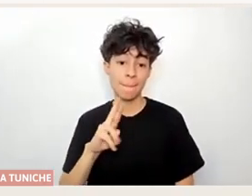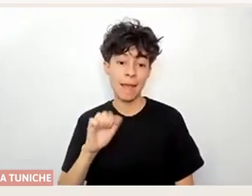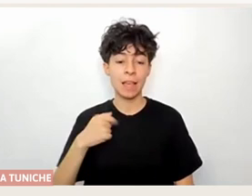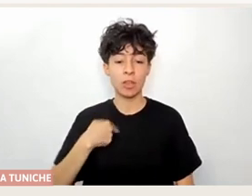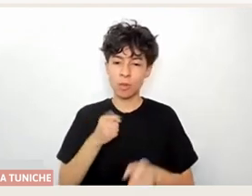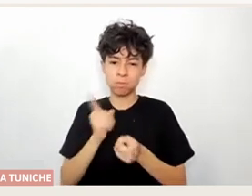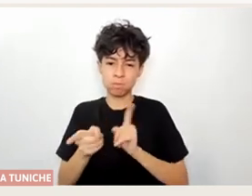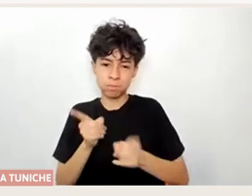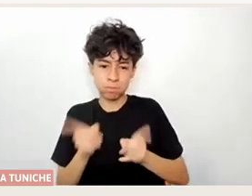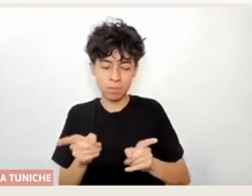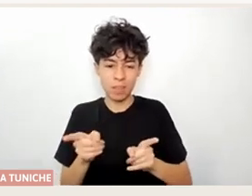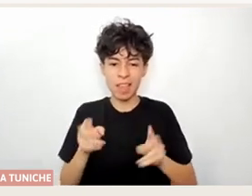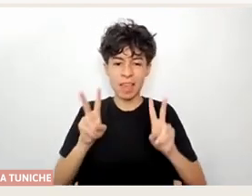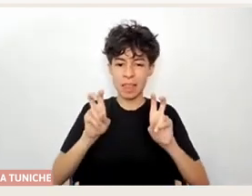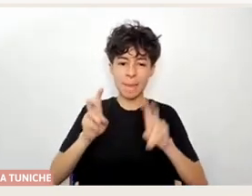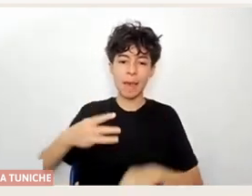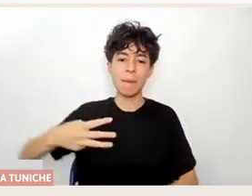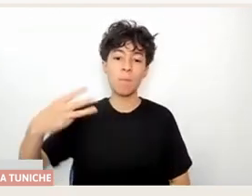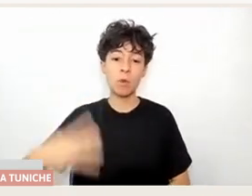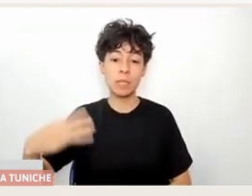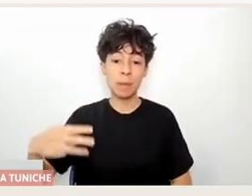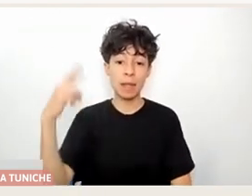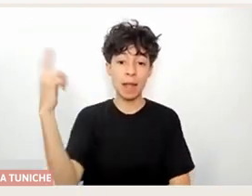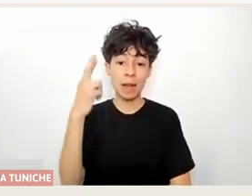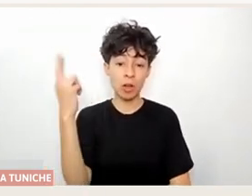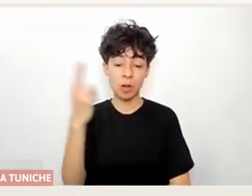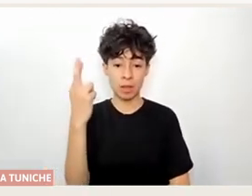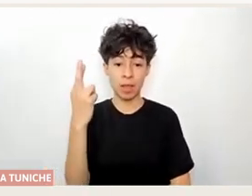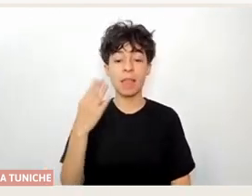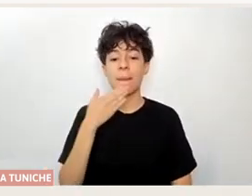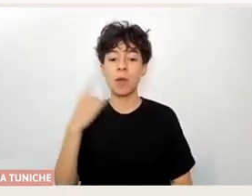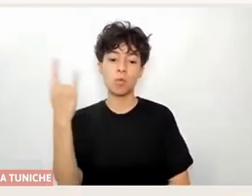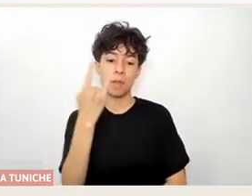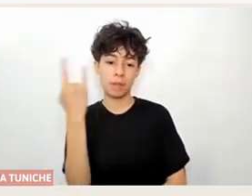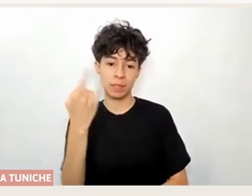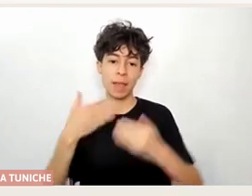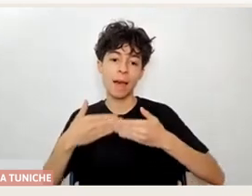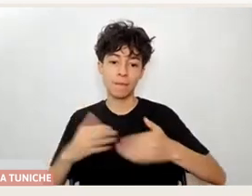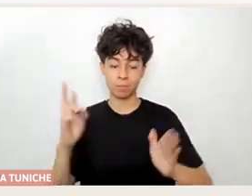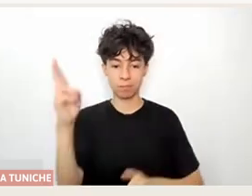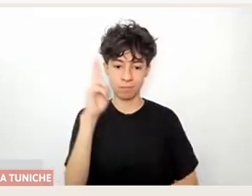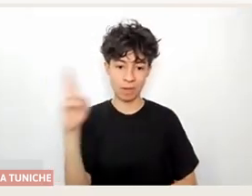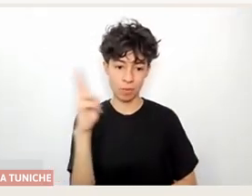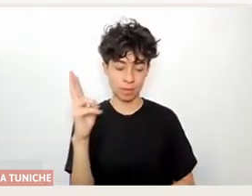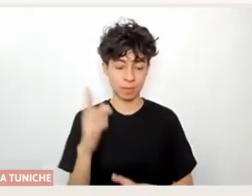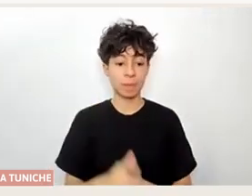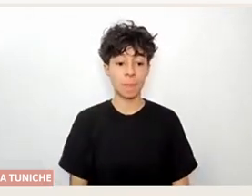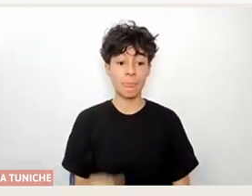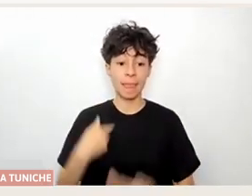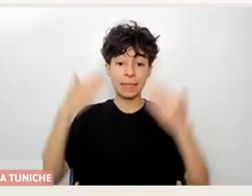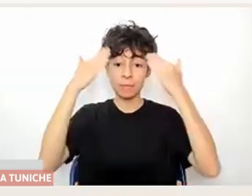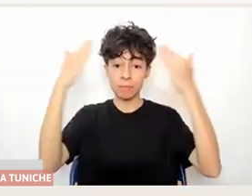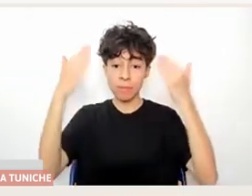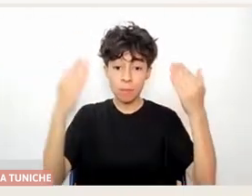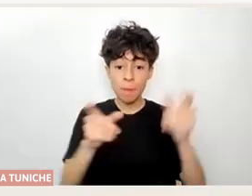Discapacidad y Cuidados de la Municipalidad de Recoleta, dependiente de la Universidad Abierta de Recoleta. Quiero saludar a todas las personas que